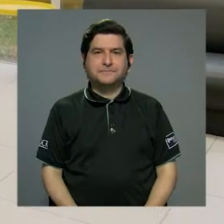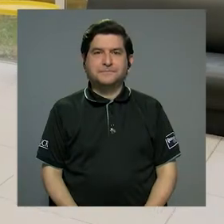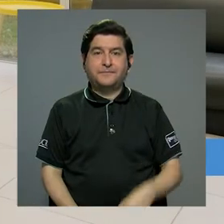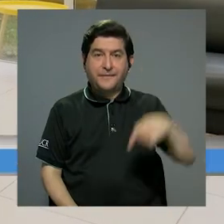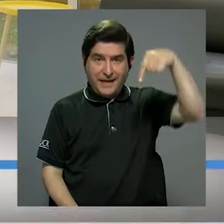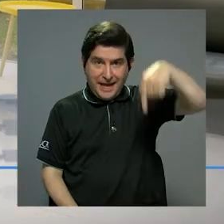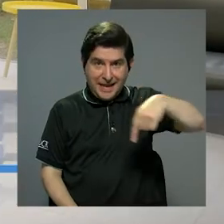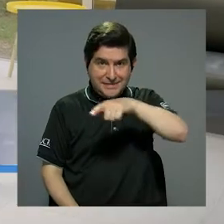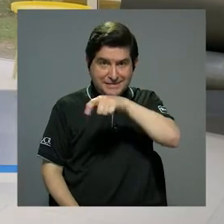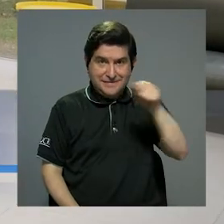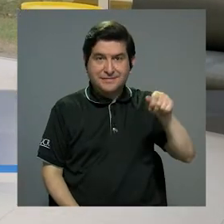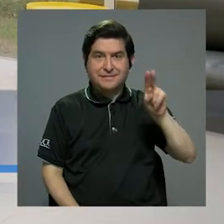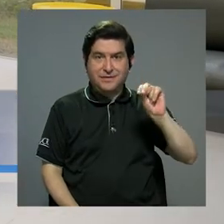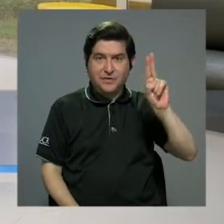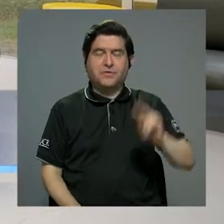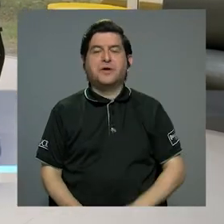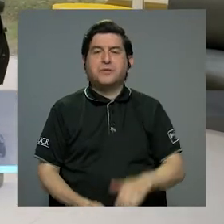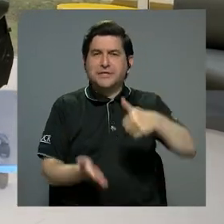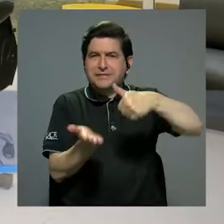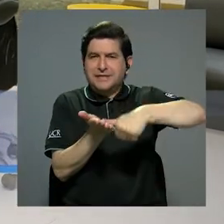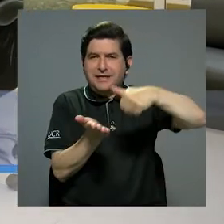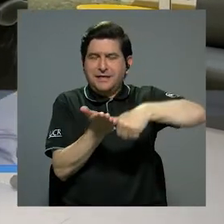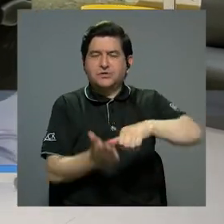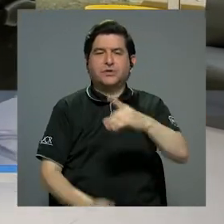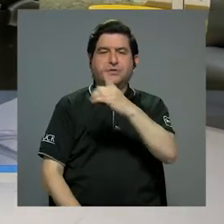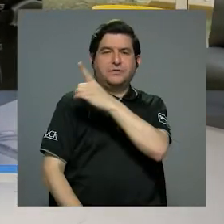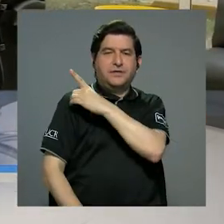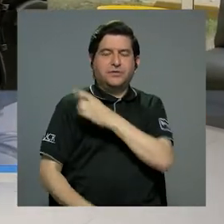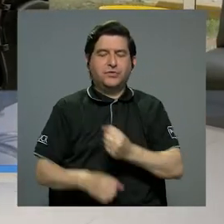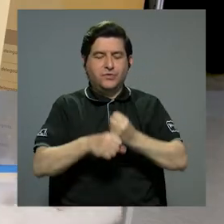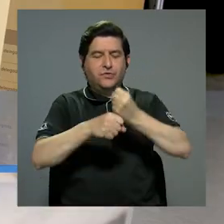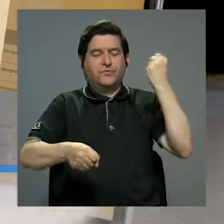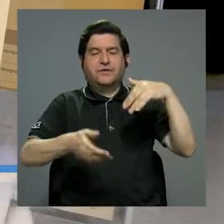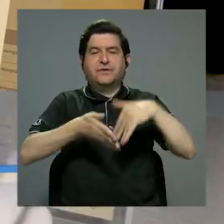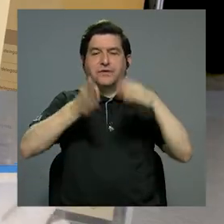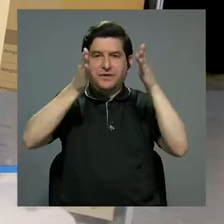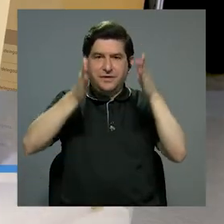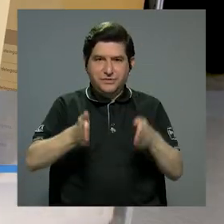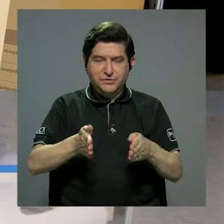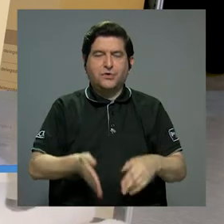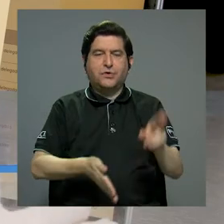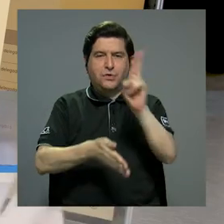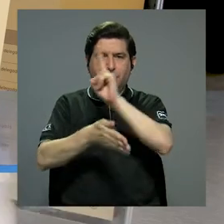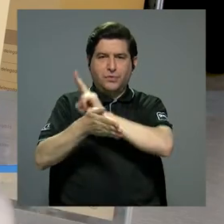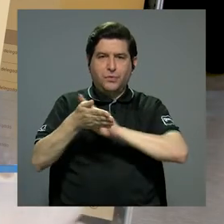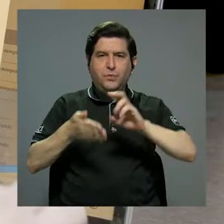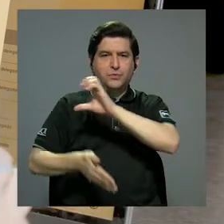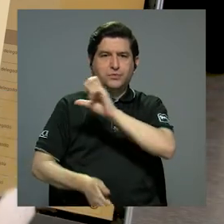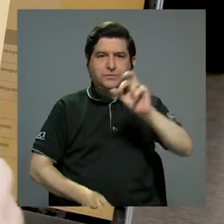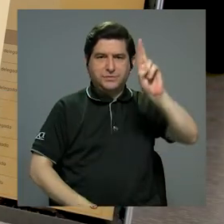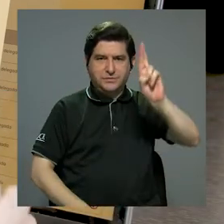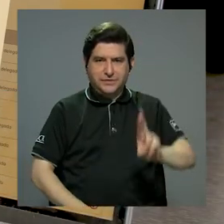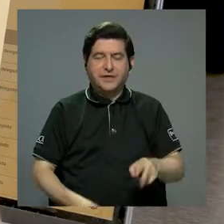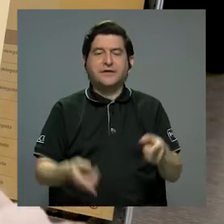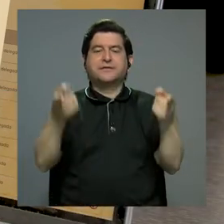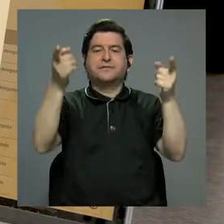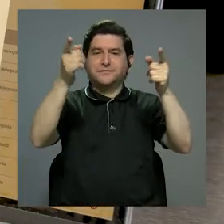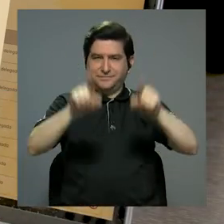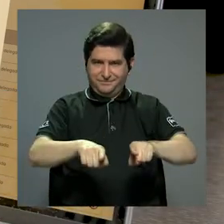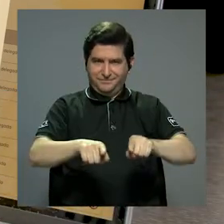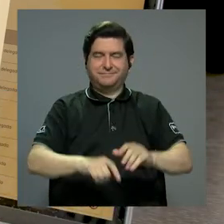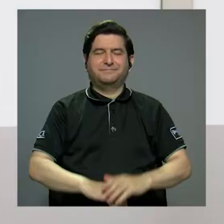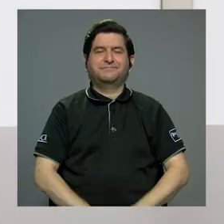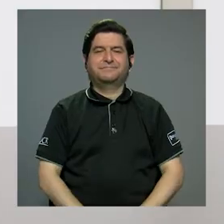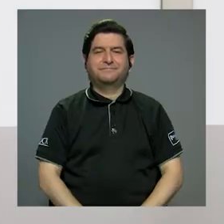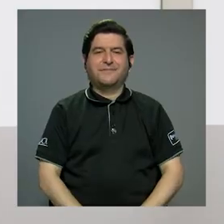En este mes de noviembre, las elecciones del directorio de la Federación de Estudiantes de la Universidad de Costa Rica están tomando